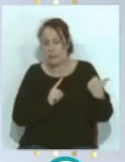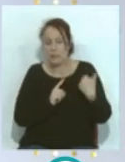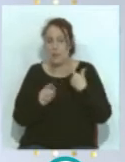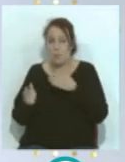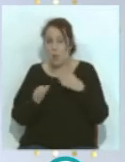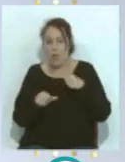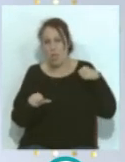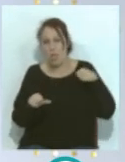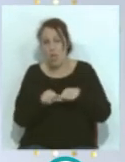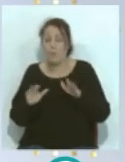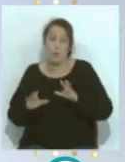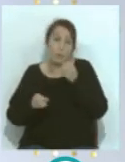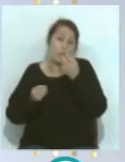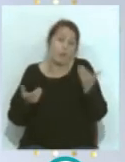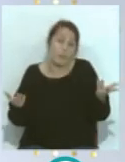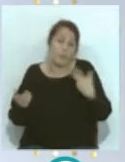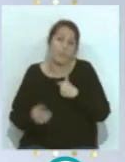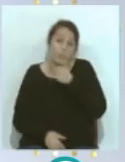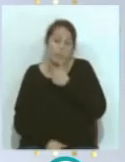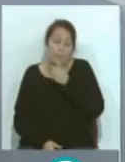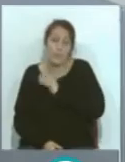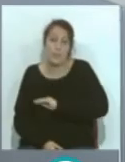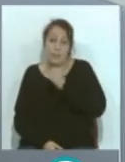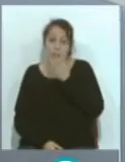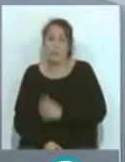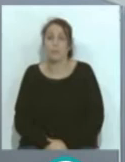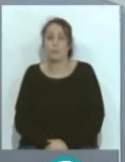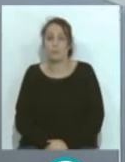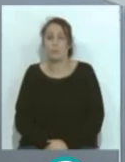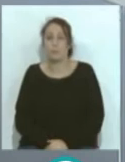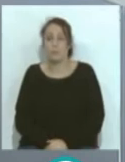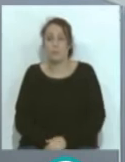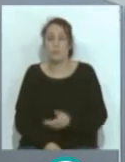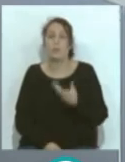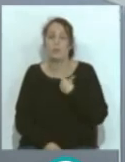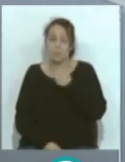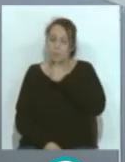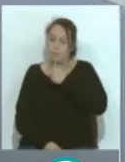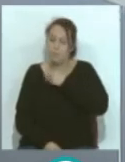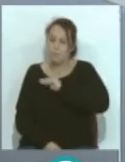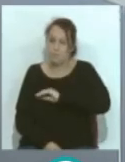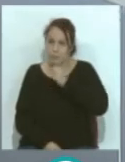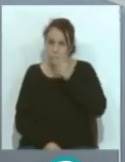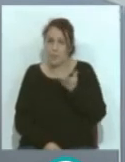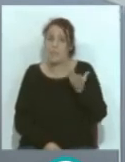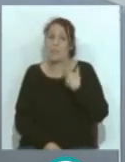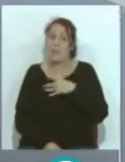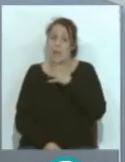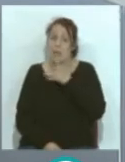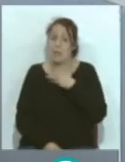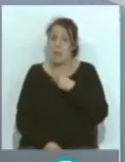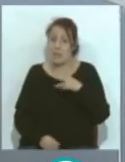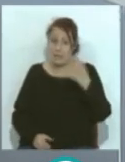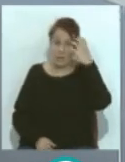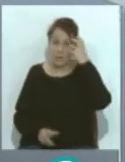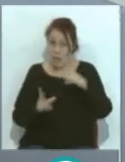la temporada, pero bueno, la están encarrilando bastante bien. La están encarrilando bastante bien y encarrilando ha salido la Real Sociedad